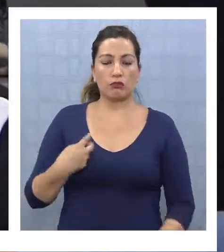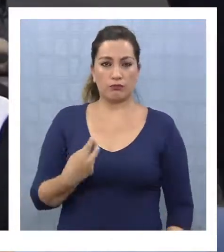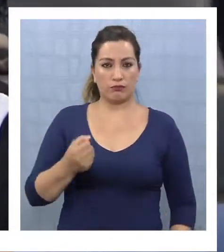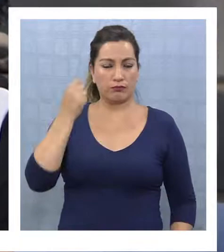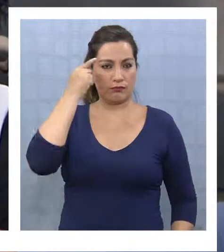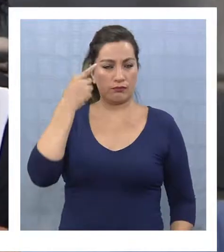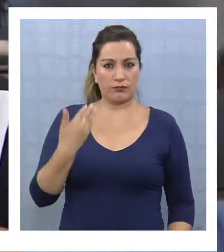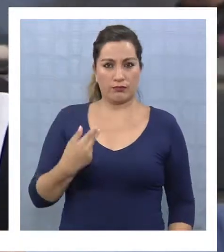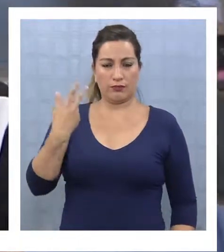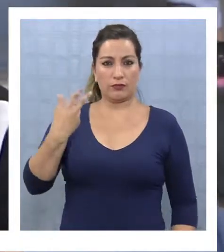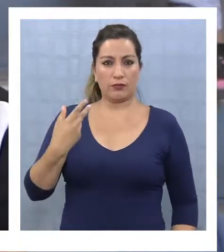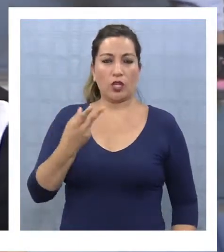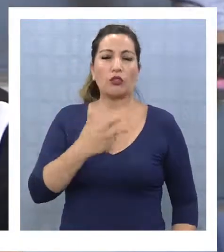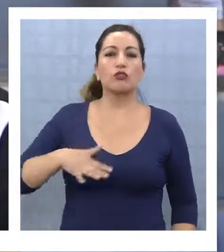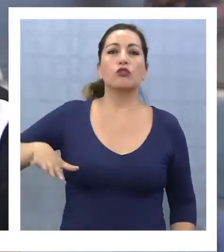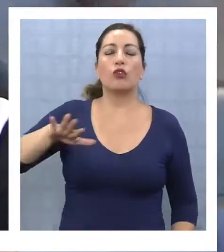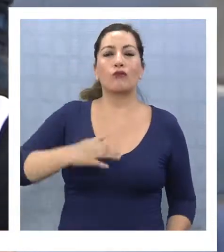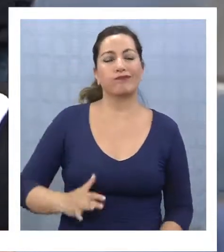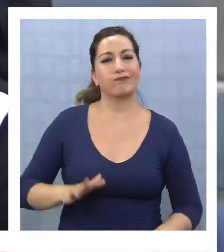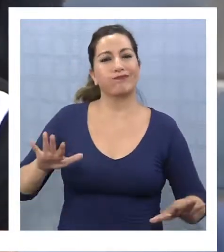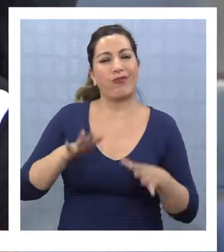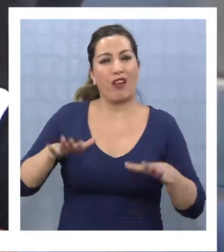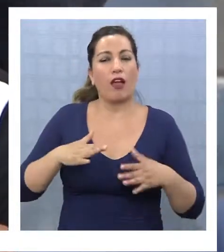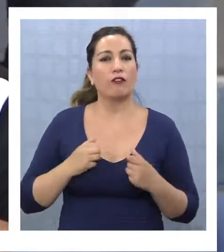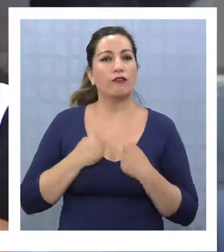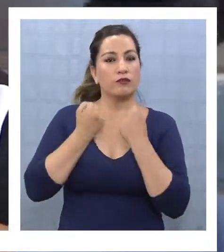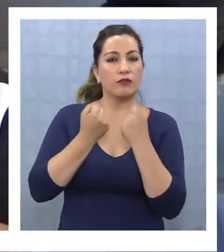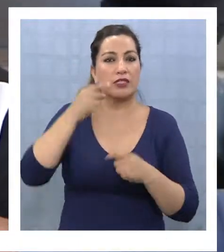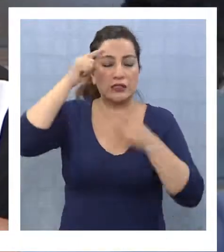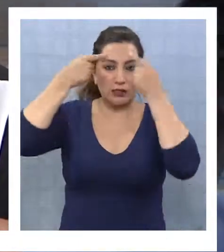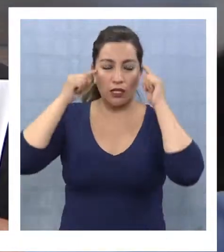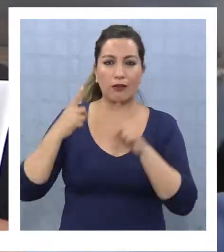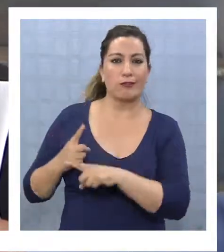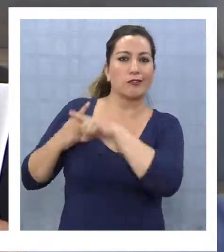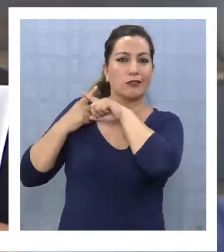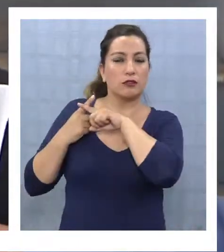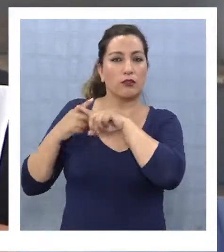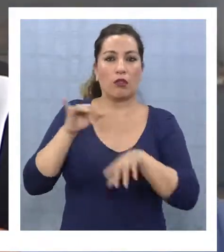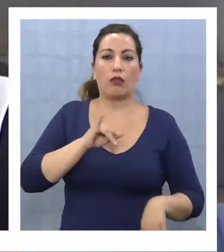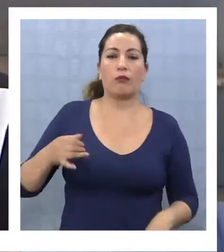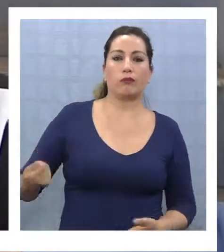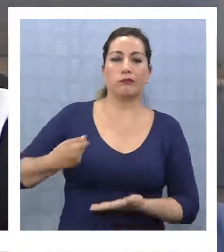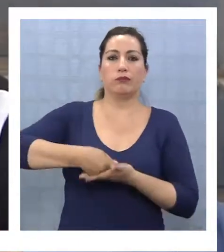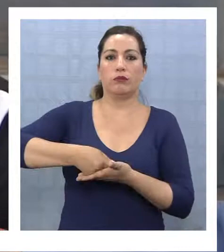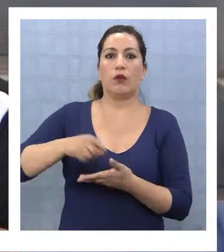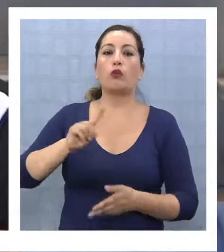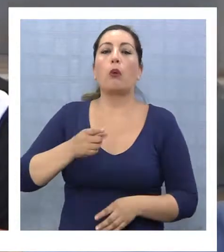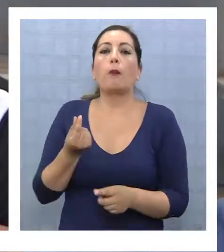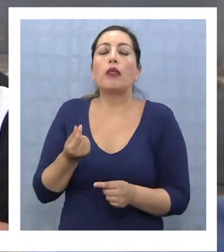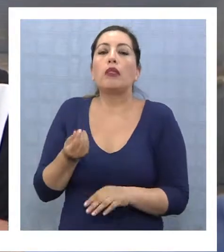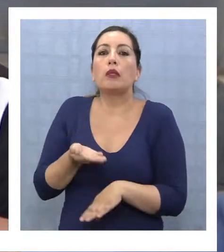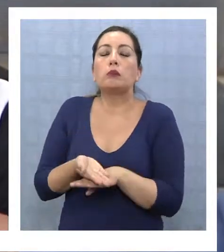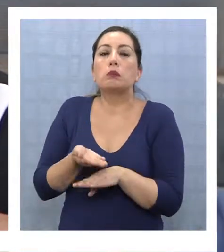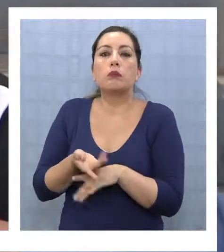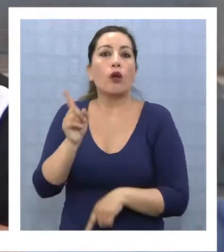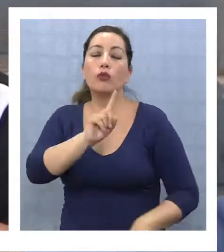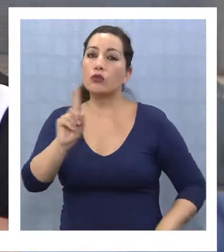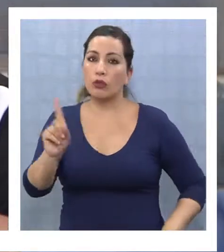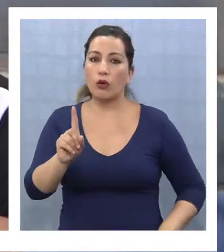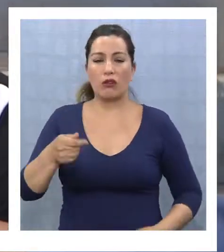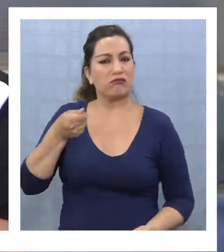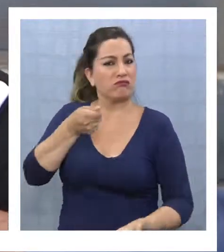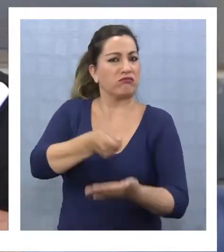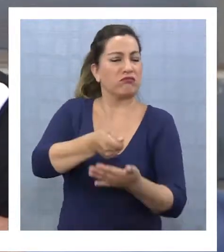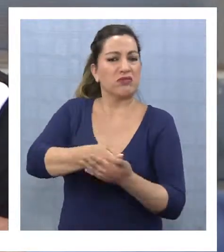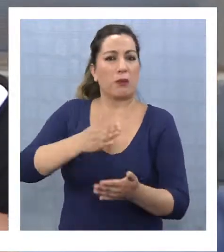identificada de que todo esfuerzo, todo sacrificio tiene que ser recompensado. No estamos mendigando a nadie, estamos